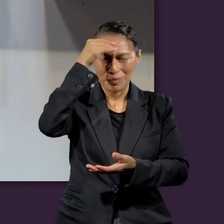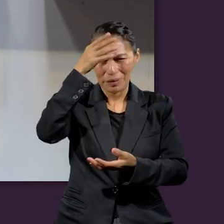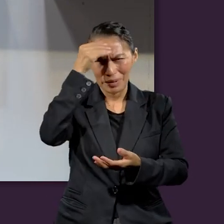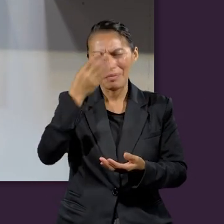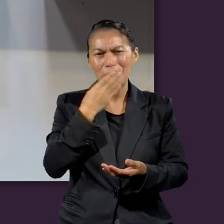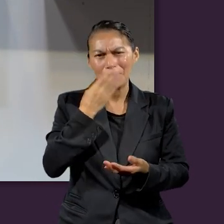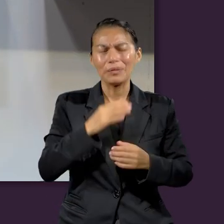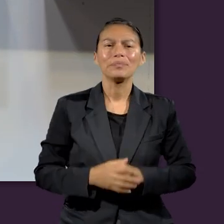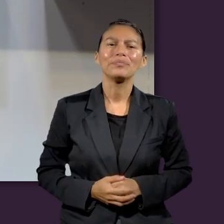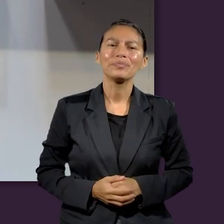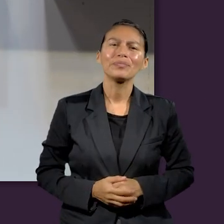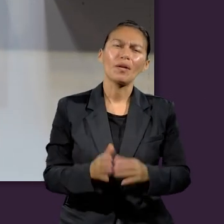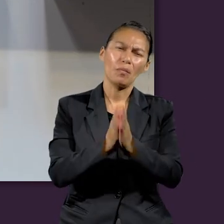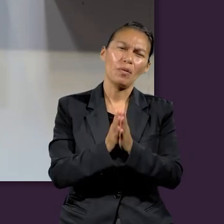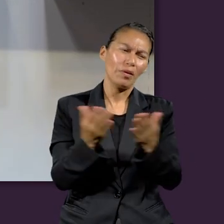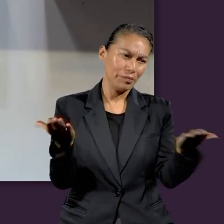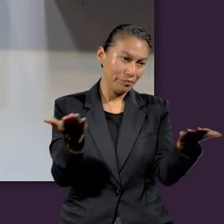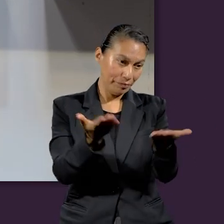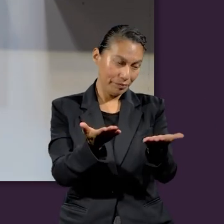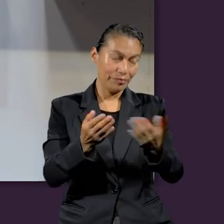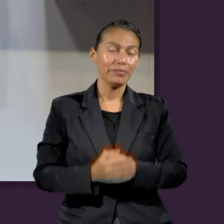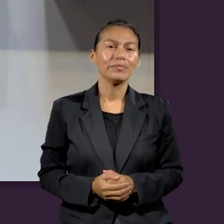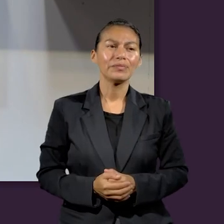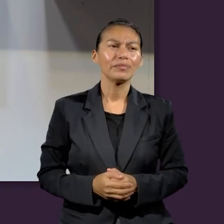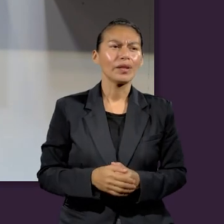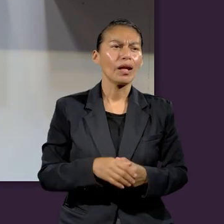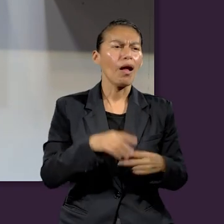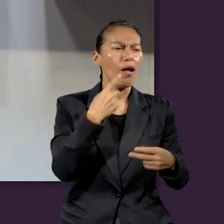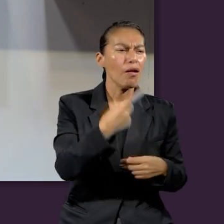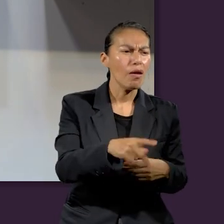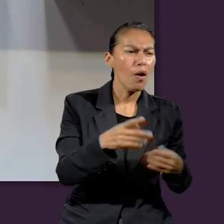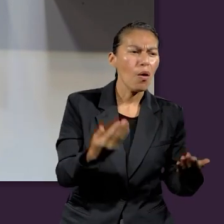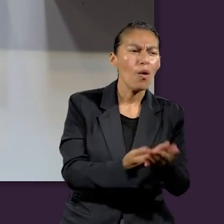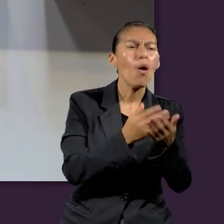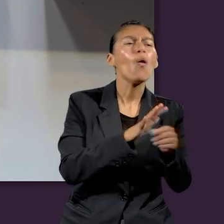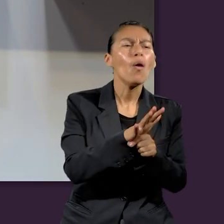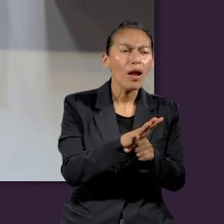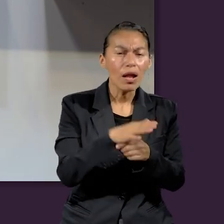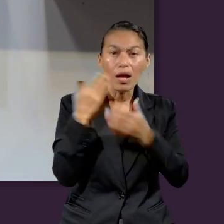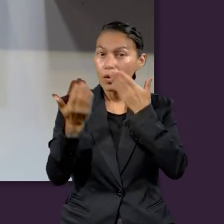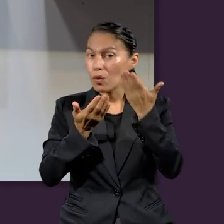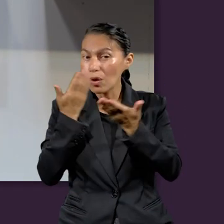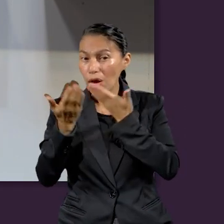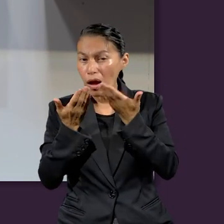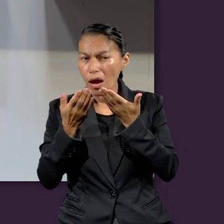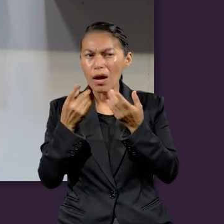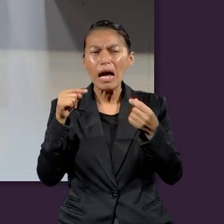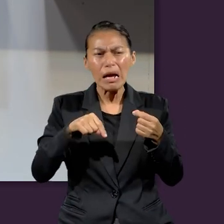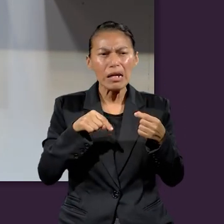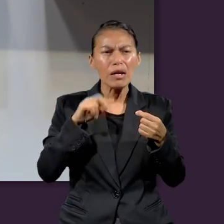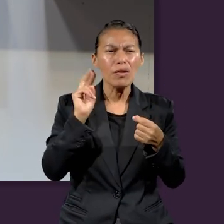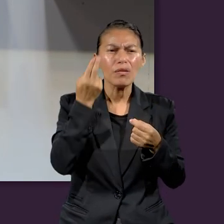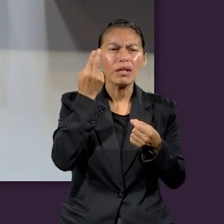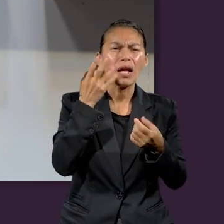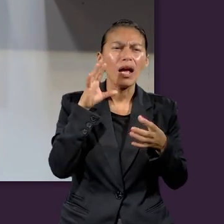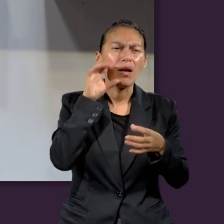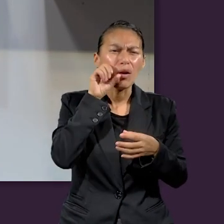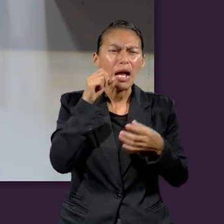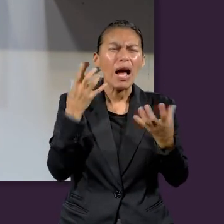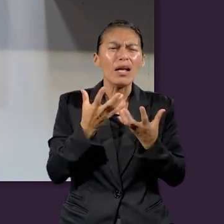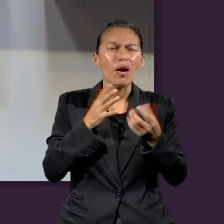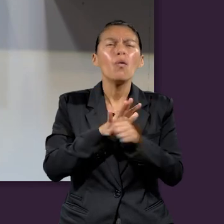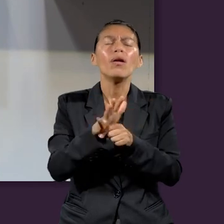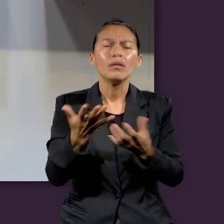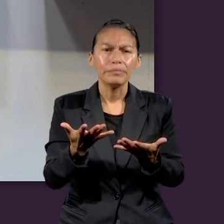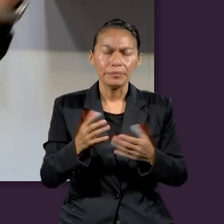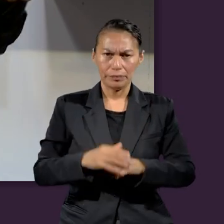la Palabra de Dios. Y entonces voy a pedirles que por favor se presenten, digan de dónde son originarios, que estudiaron o que están haciendo aquí en la institución